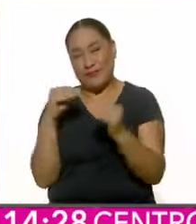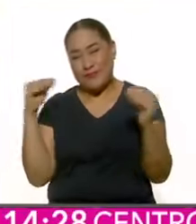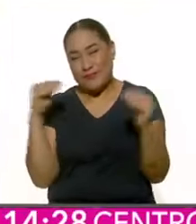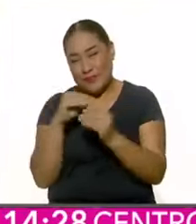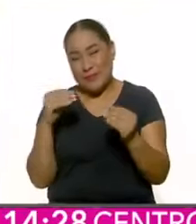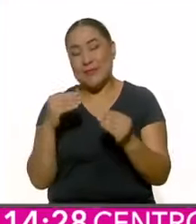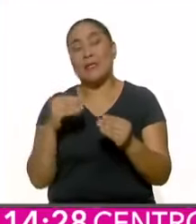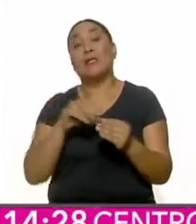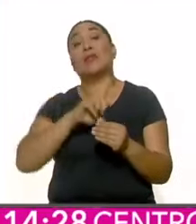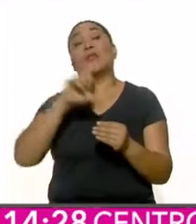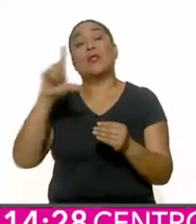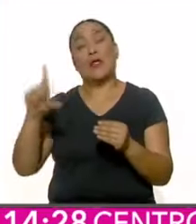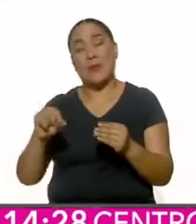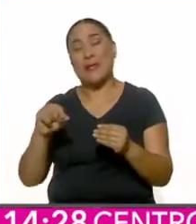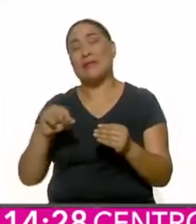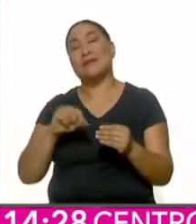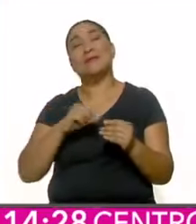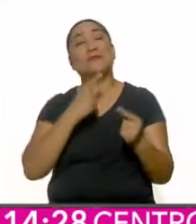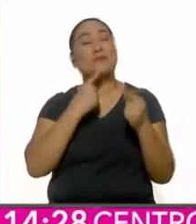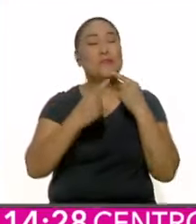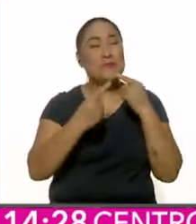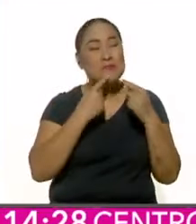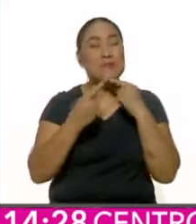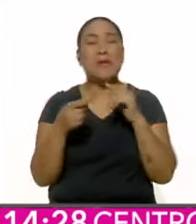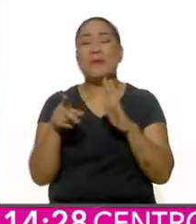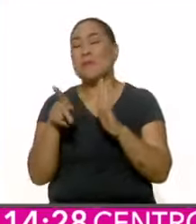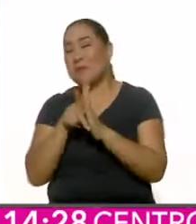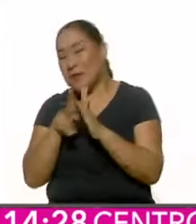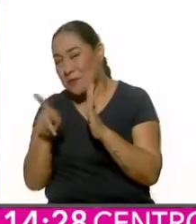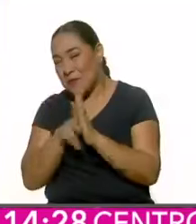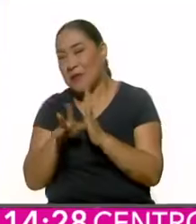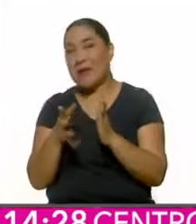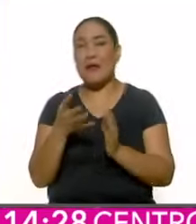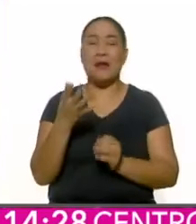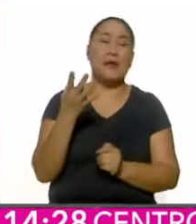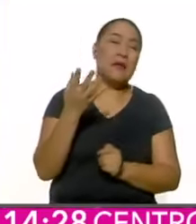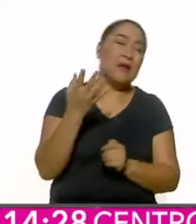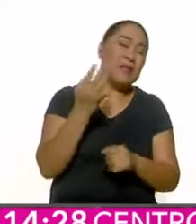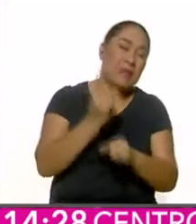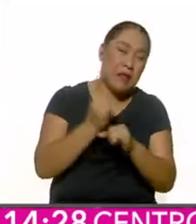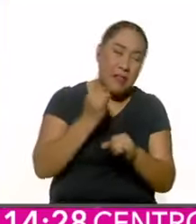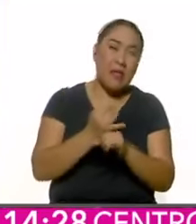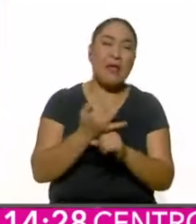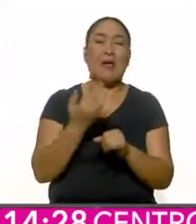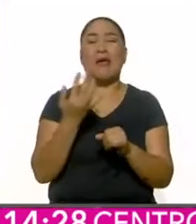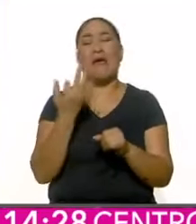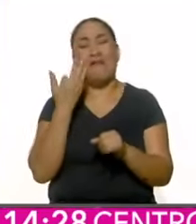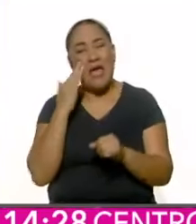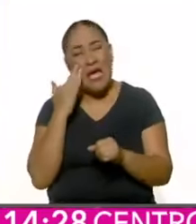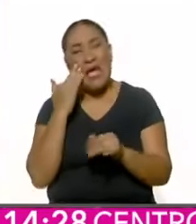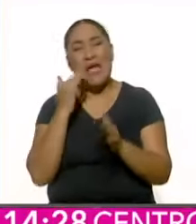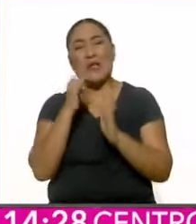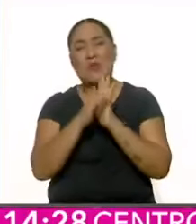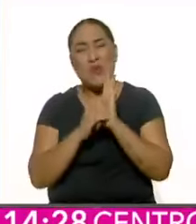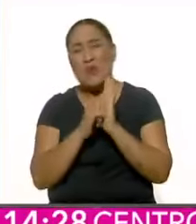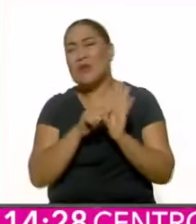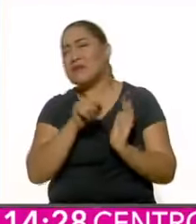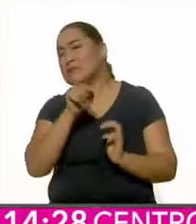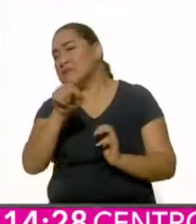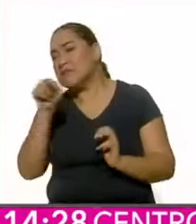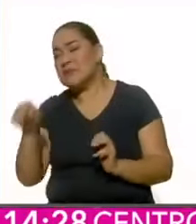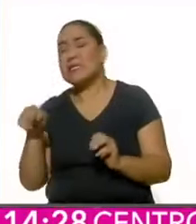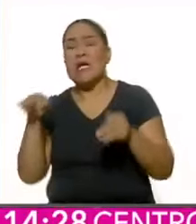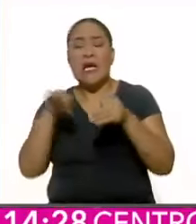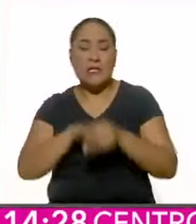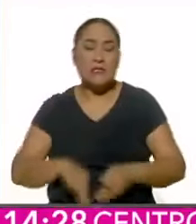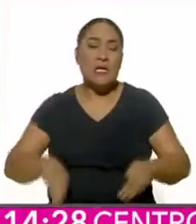las mesas posteriores al mismo, en los diarios, en los medios electrónicos, en la red, mienten continua